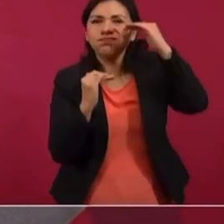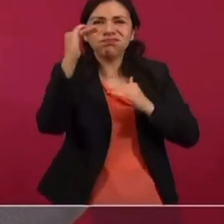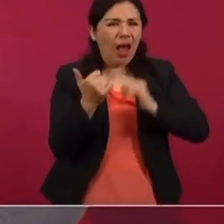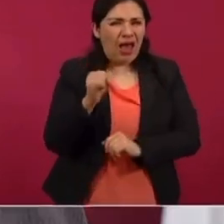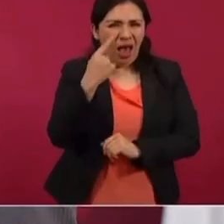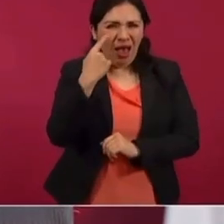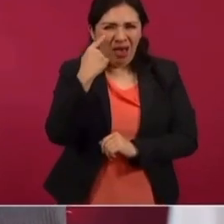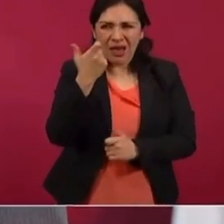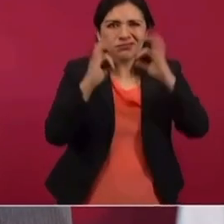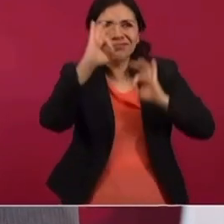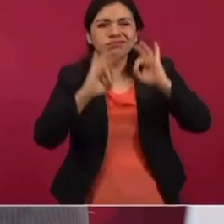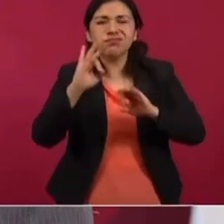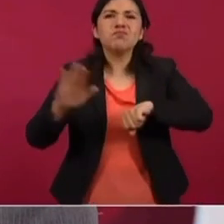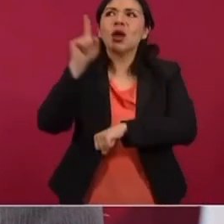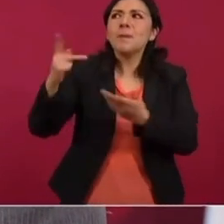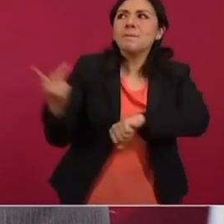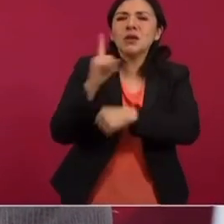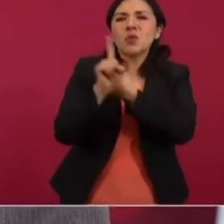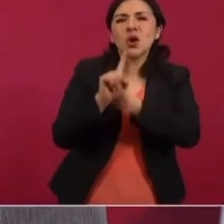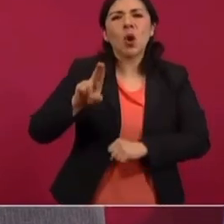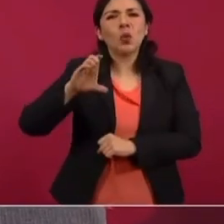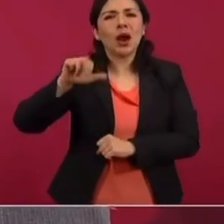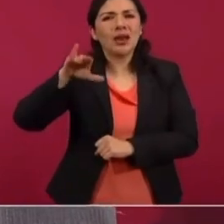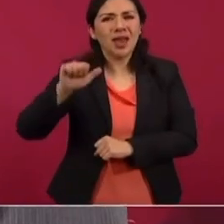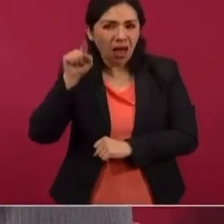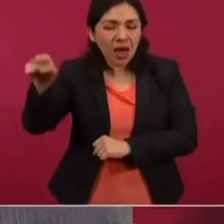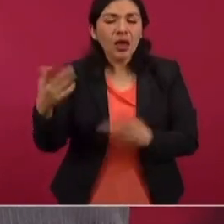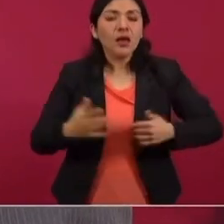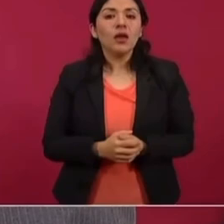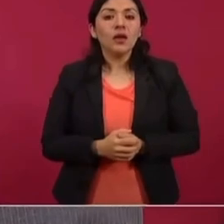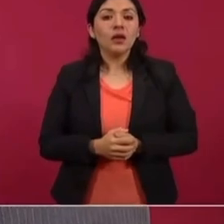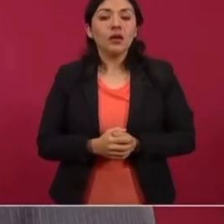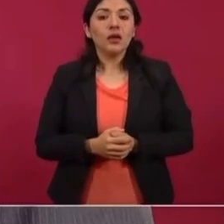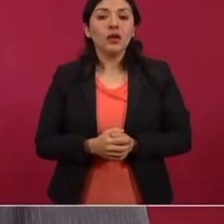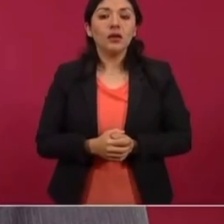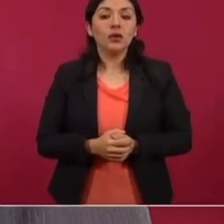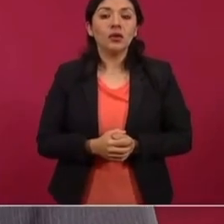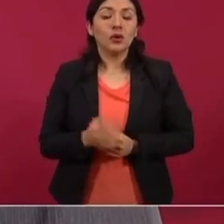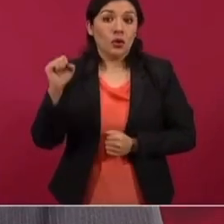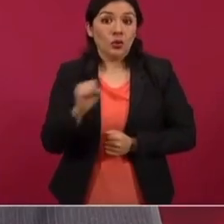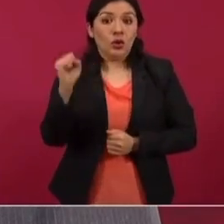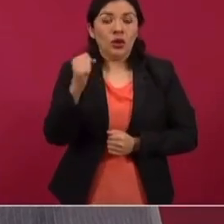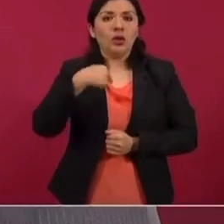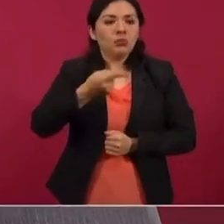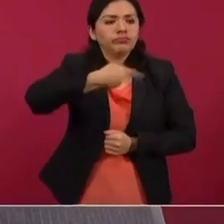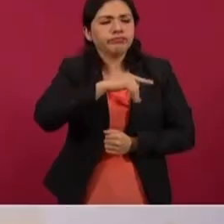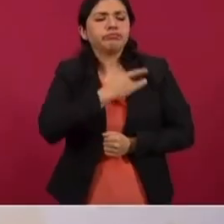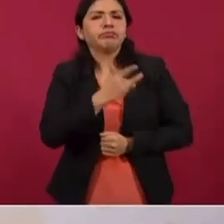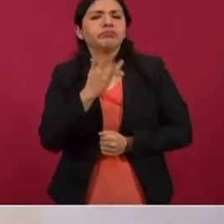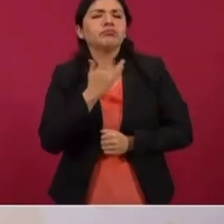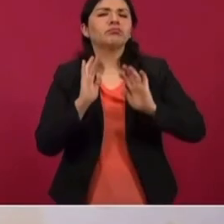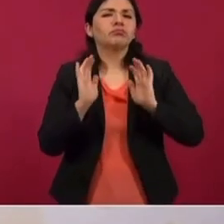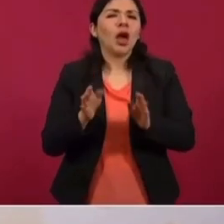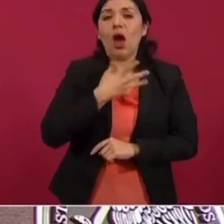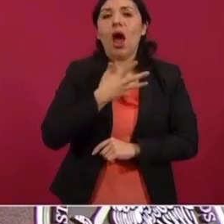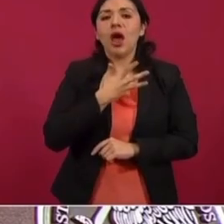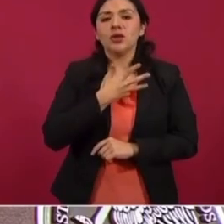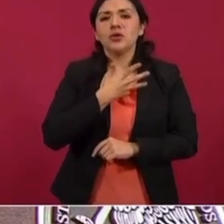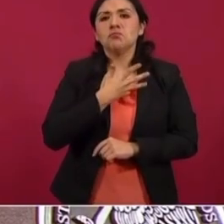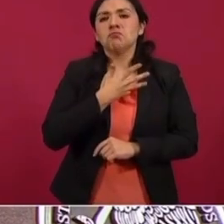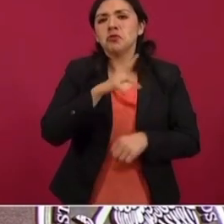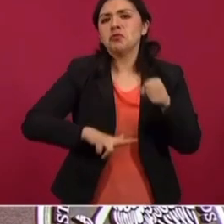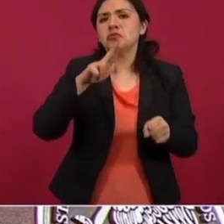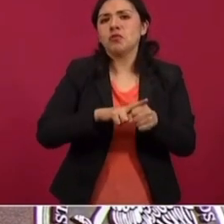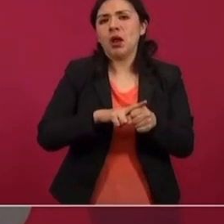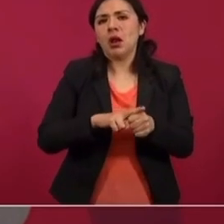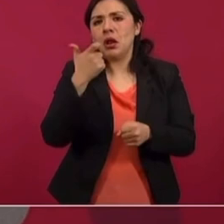la situación en Ucrania, nos agarró con una apreciación del peso. Hasta